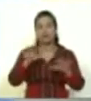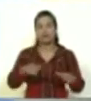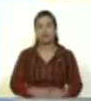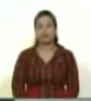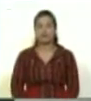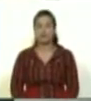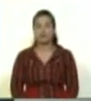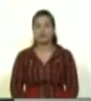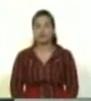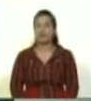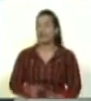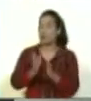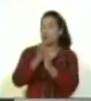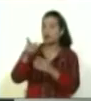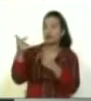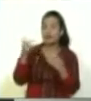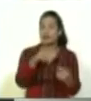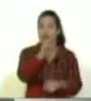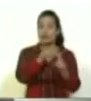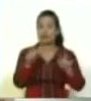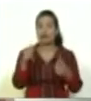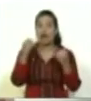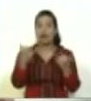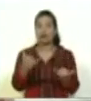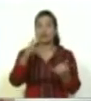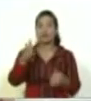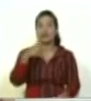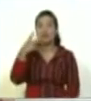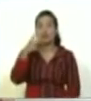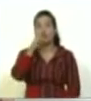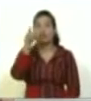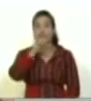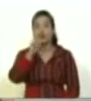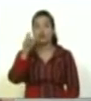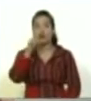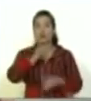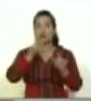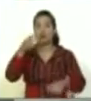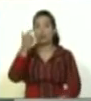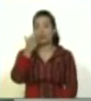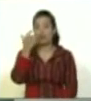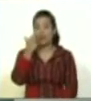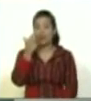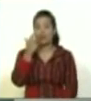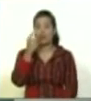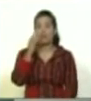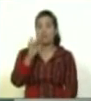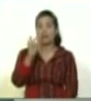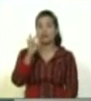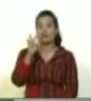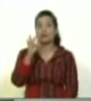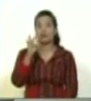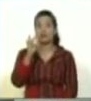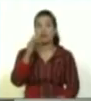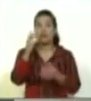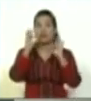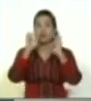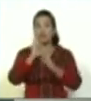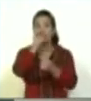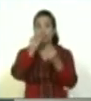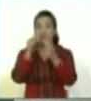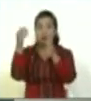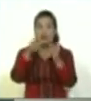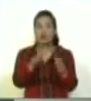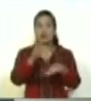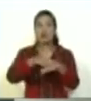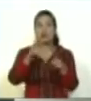Quería que entonces para que invitaras a todas las personas a este segundo aniversario para que estén pendientes y bueno, y a quién nos dirigimos específicamente porque